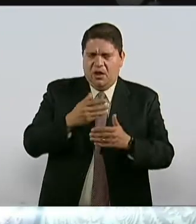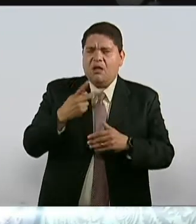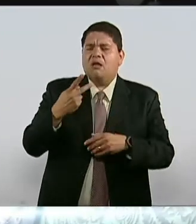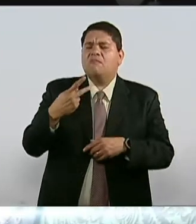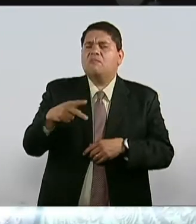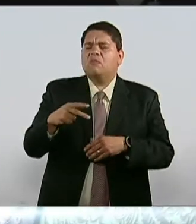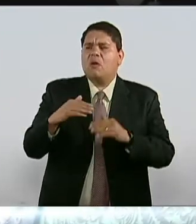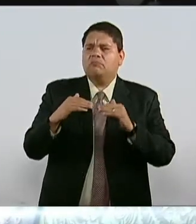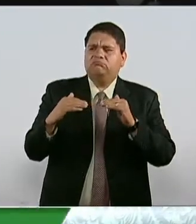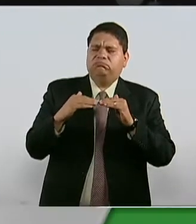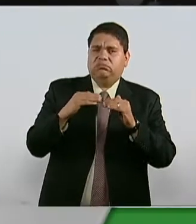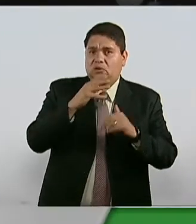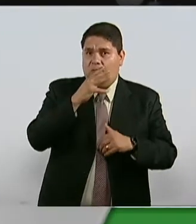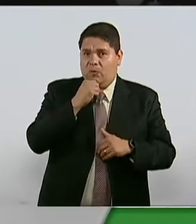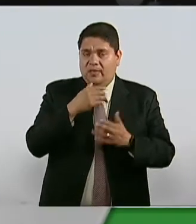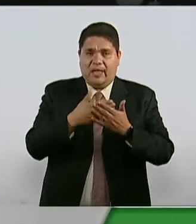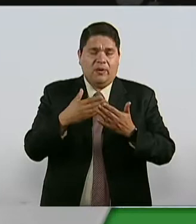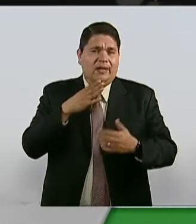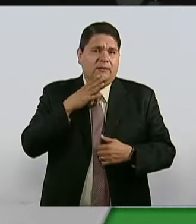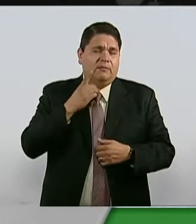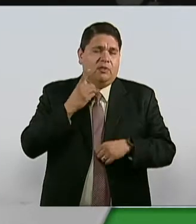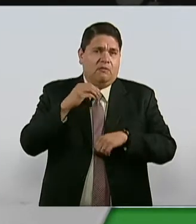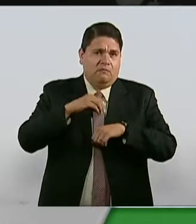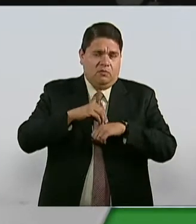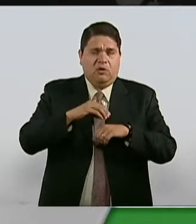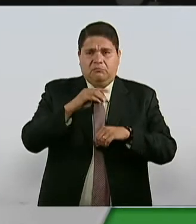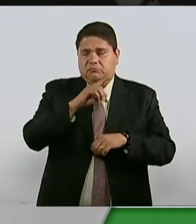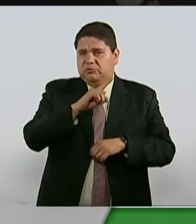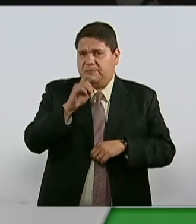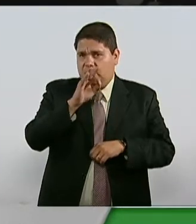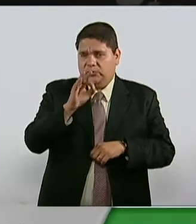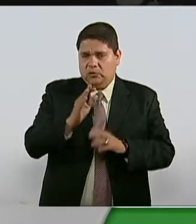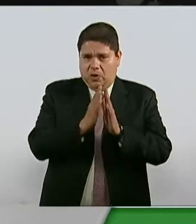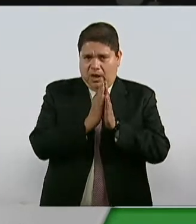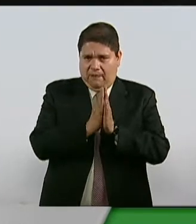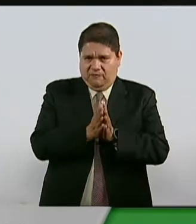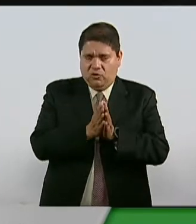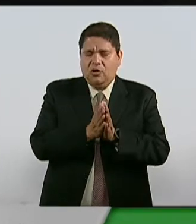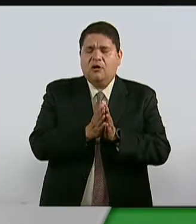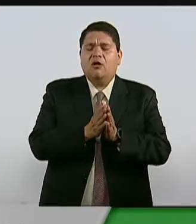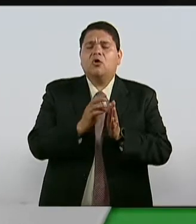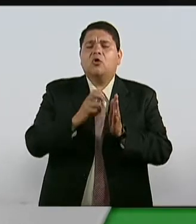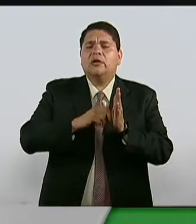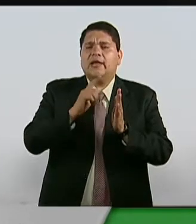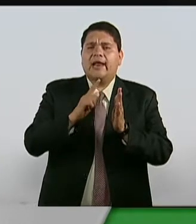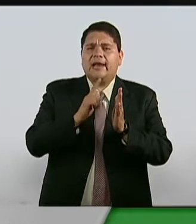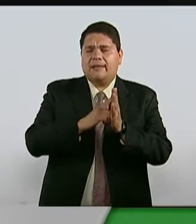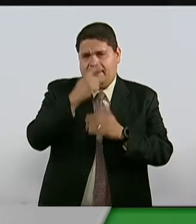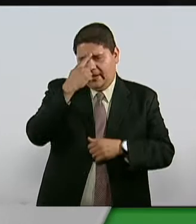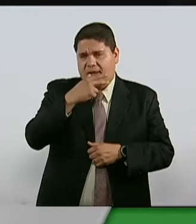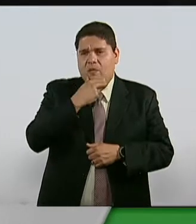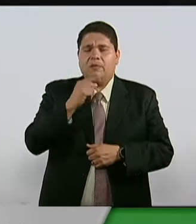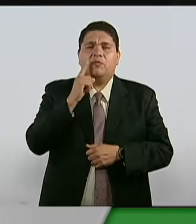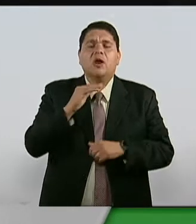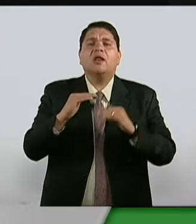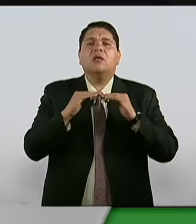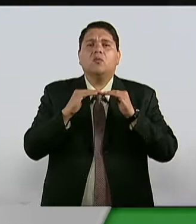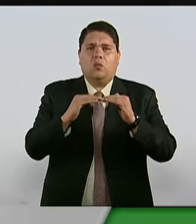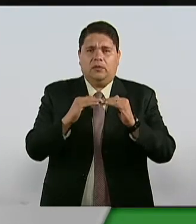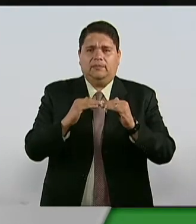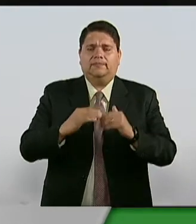del principio de igualdad, el Pleno de la Cámara de Diputados aprobó por unanimidad reformas a la Ley General para la Igualdad entre Mujeres y Hombres.